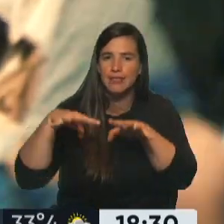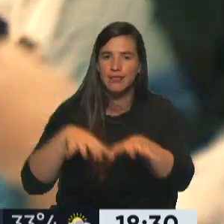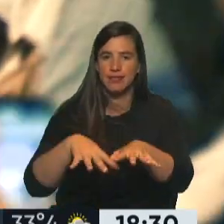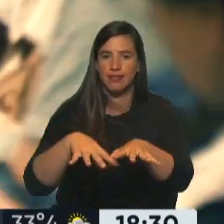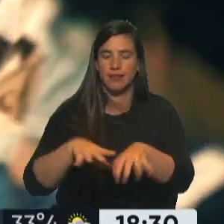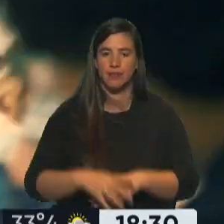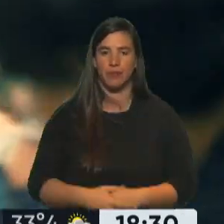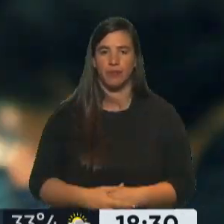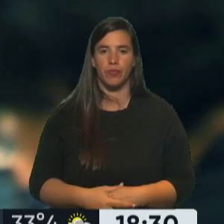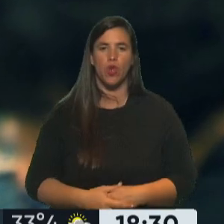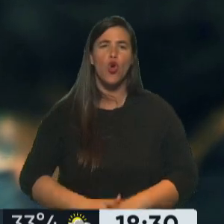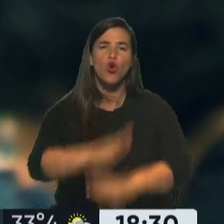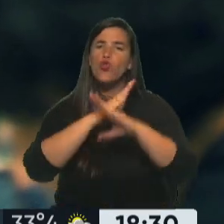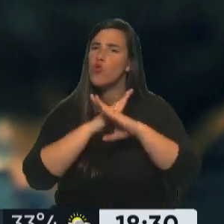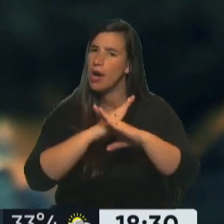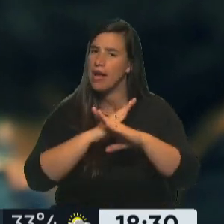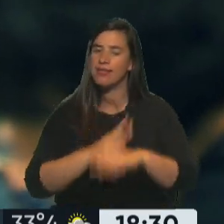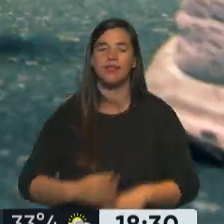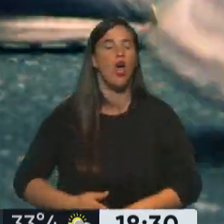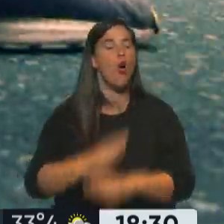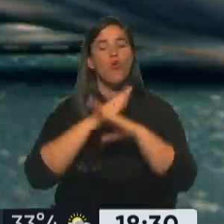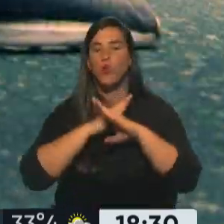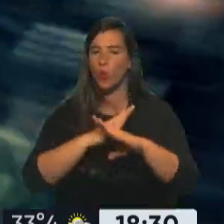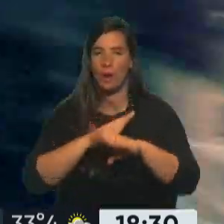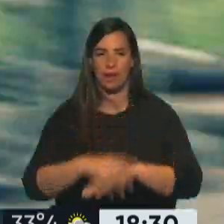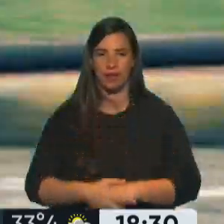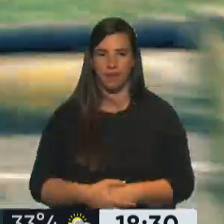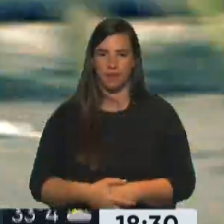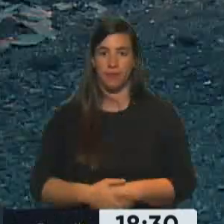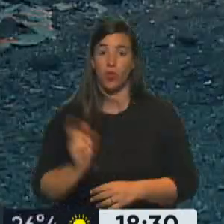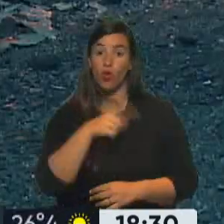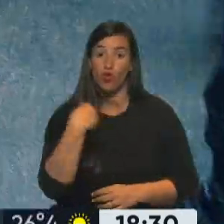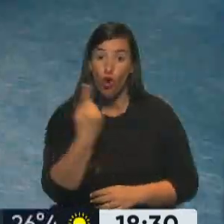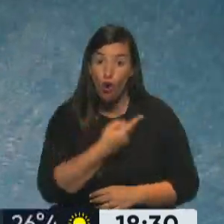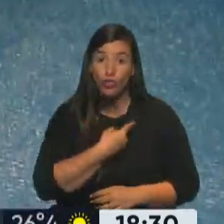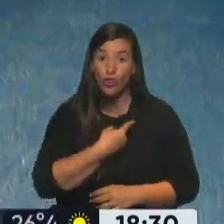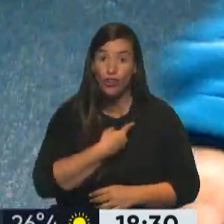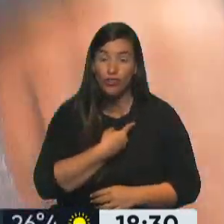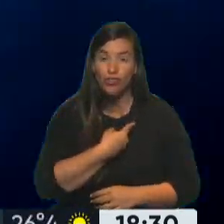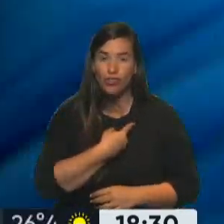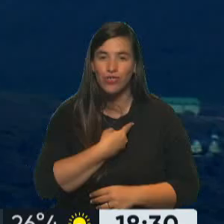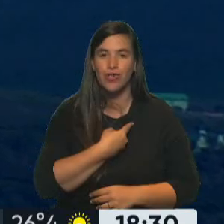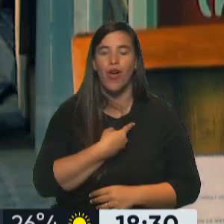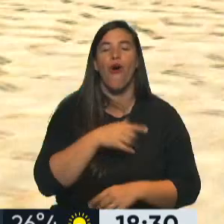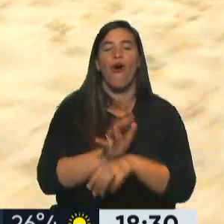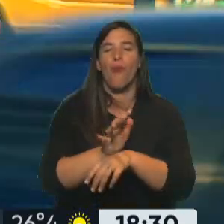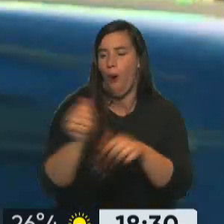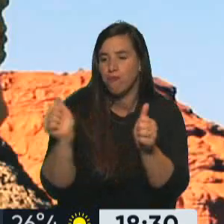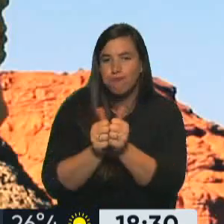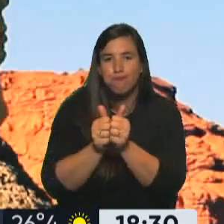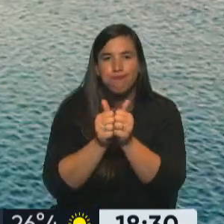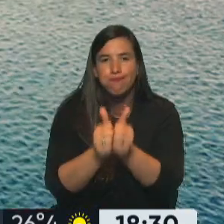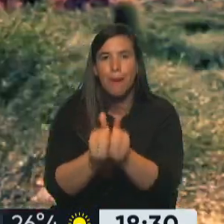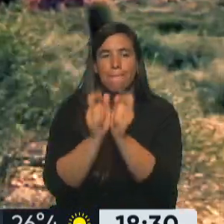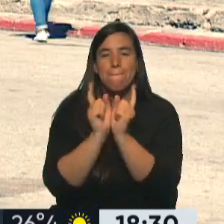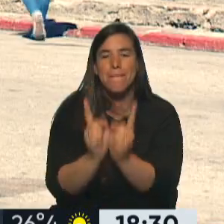más es nunca más. Caminamos por la misma cornisa y habitamos